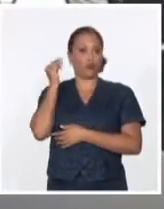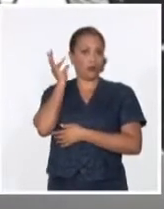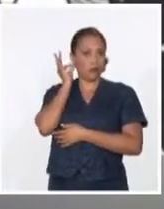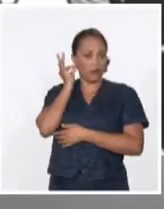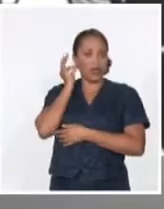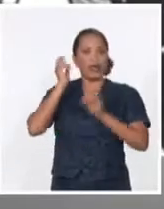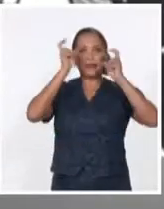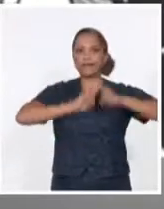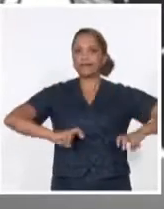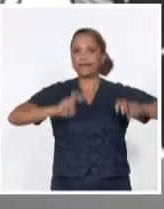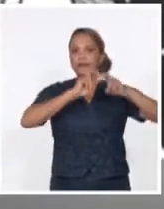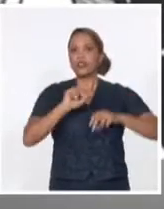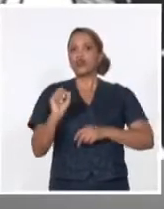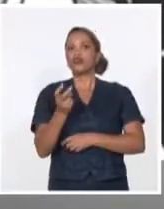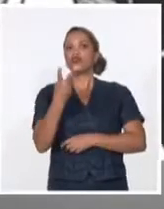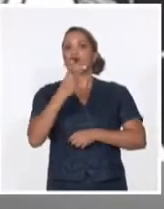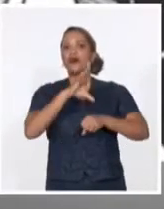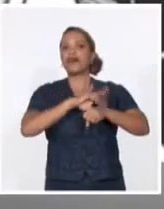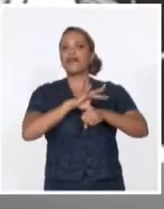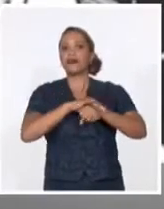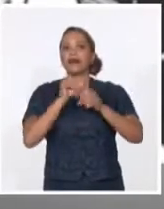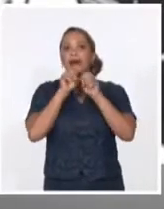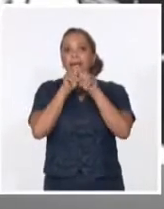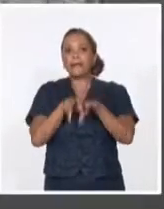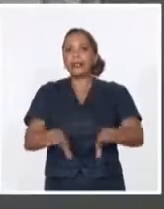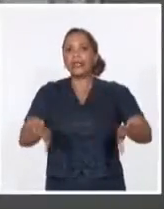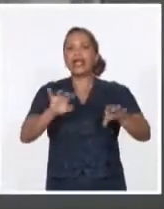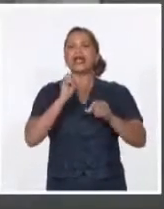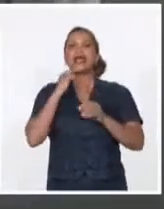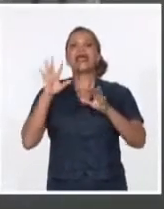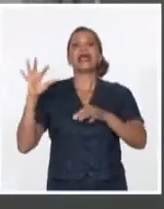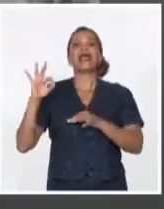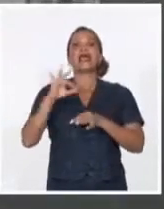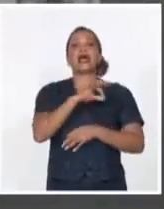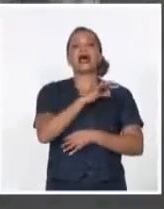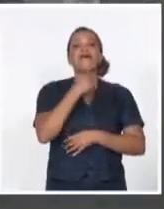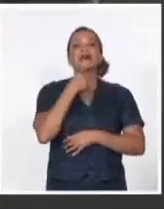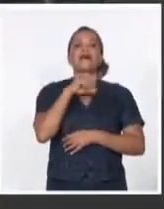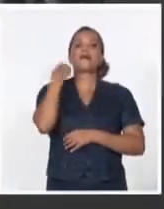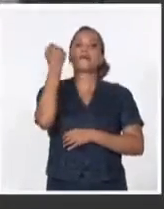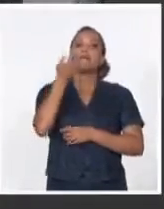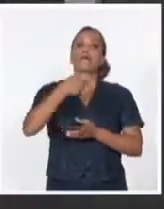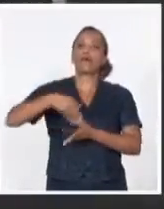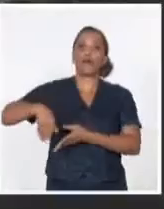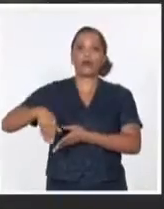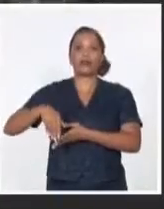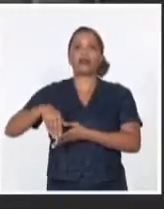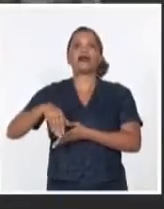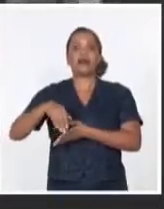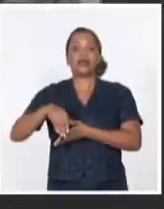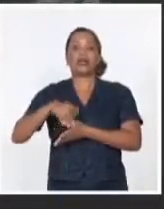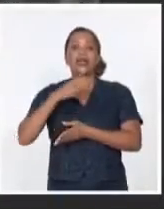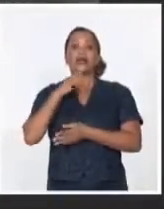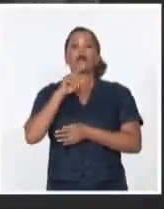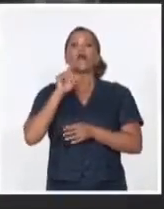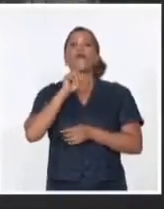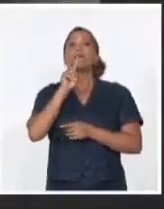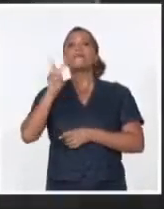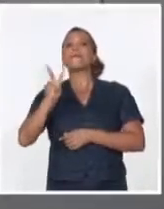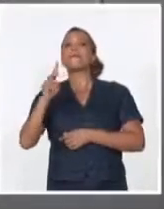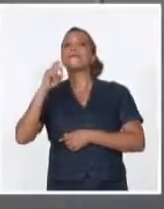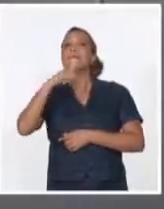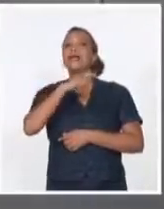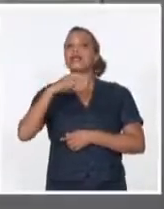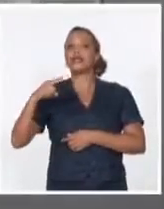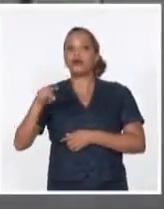descubrieron dos cepas virales aisladas en aves migratorias muertas que pertenecían a ese virus. Estados